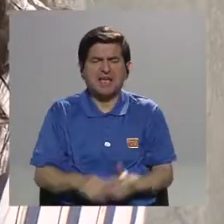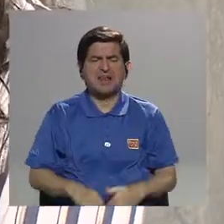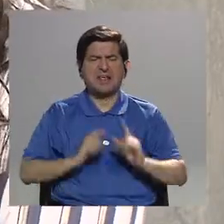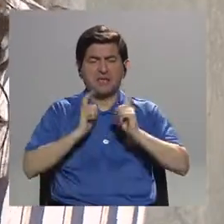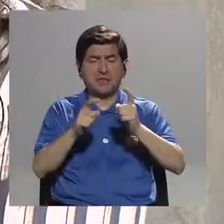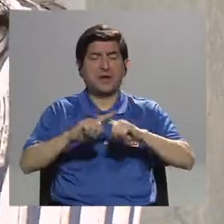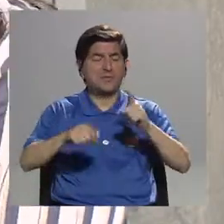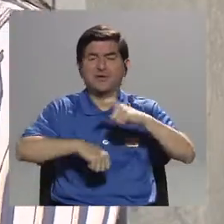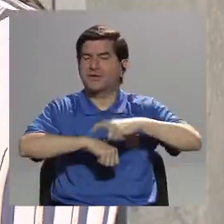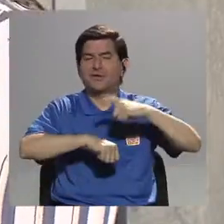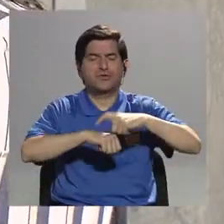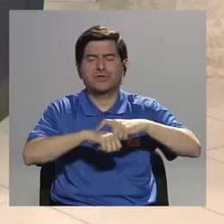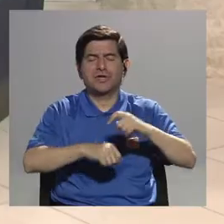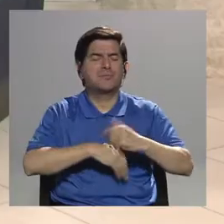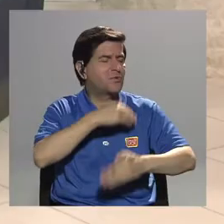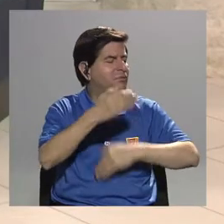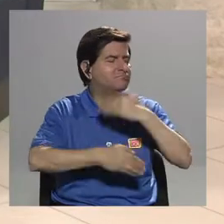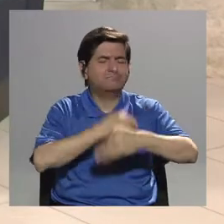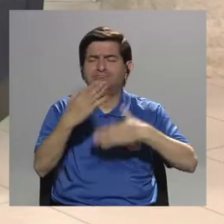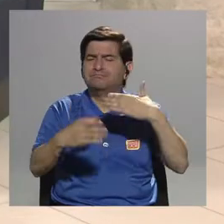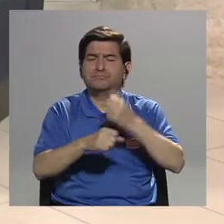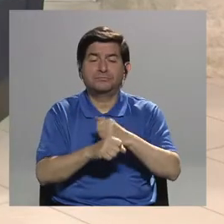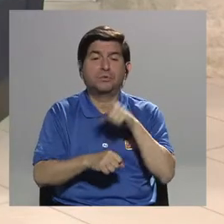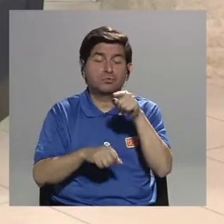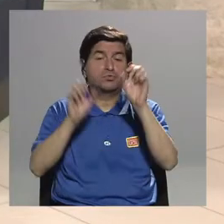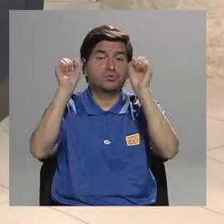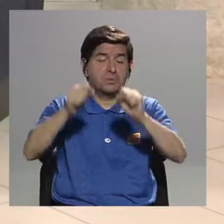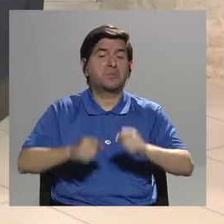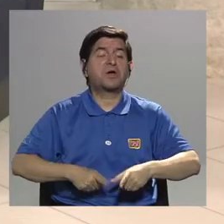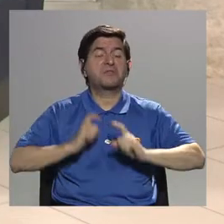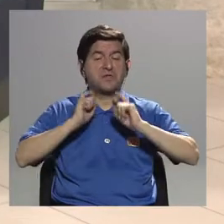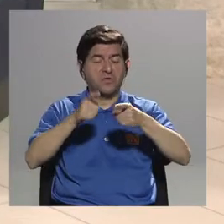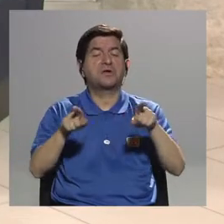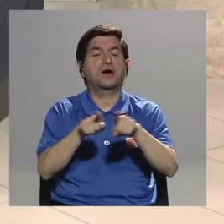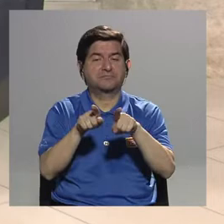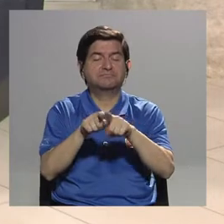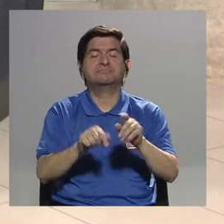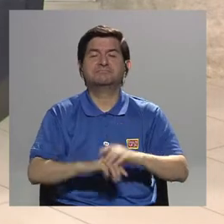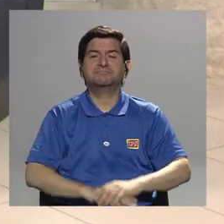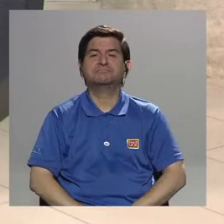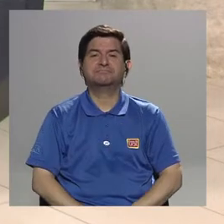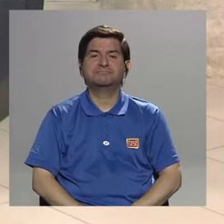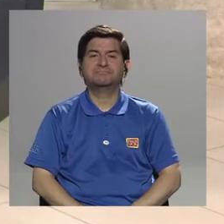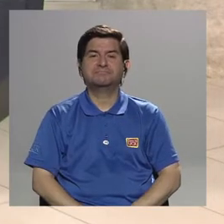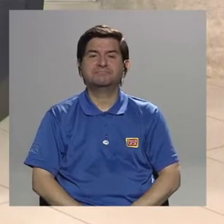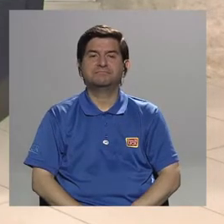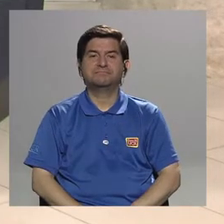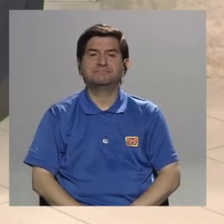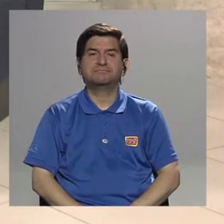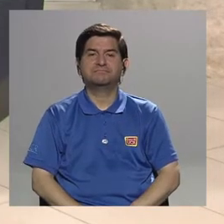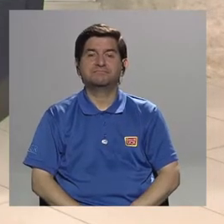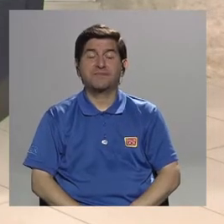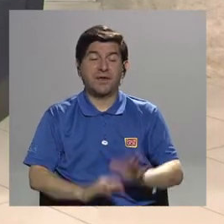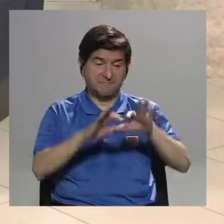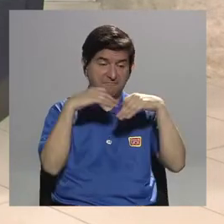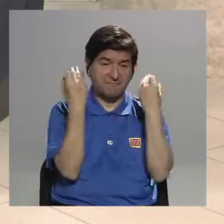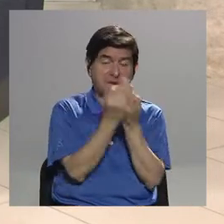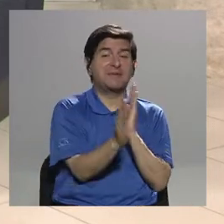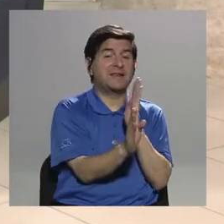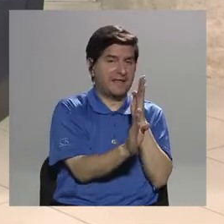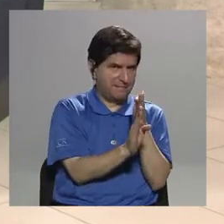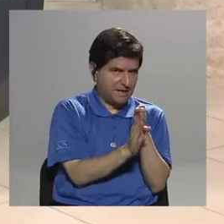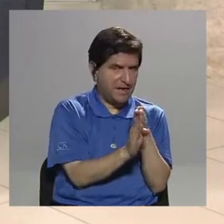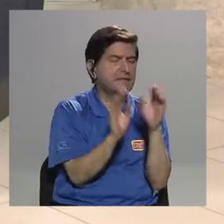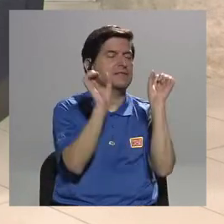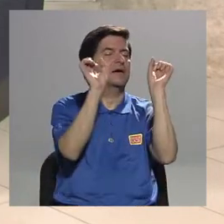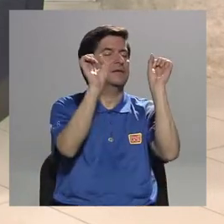pero no le dio tiempo de hacer todos los trámites, ustedes pueden donarlo, ¿ok? Entonces al ser familiar